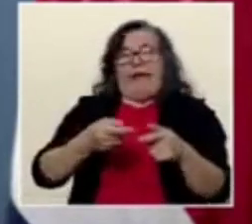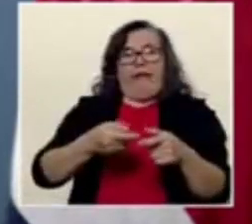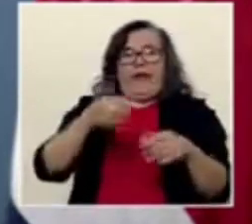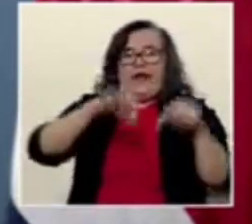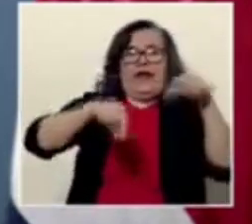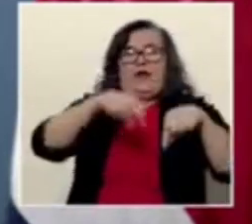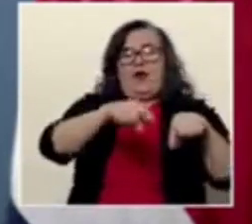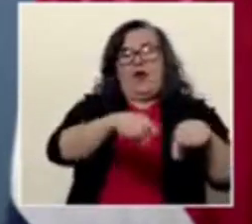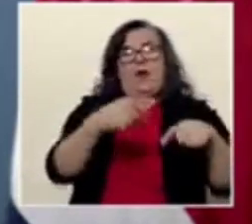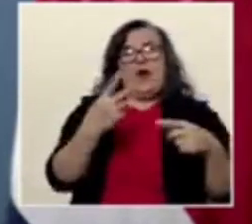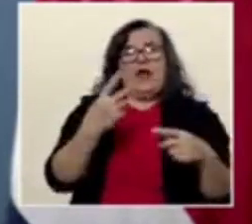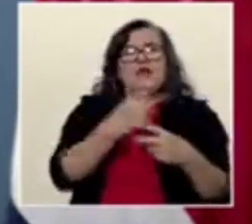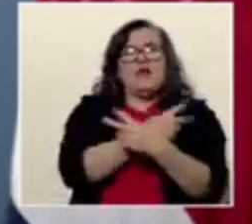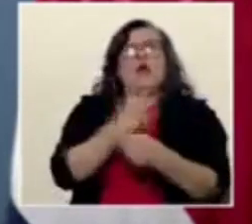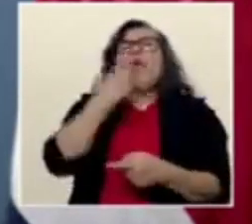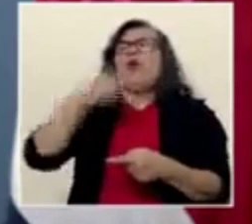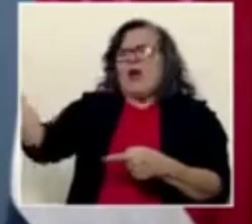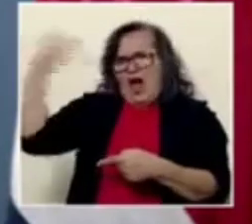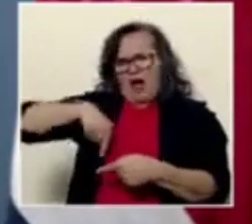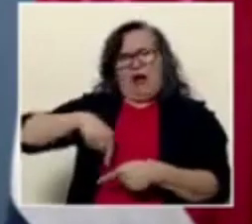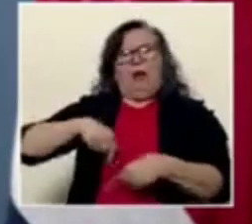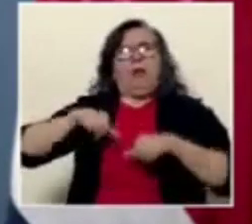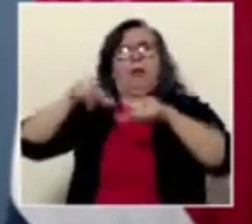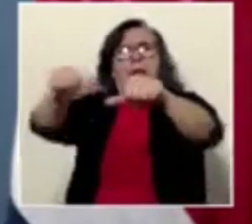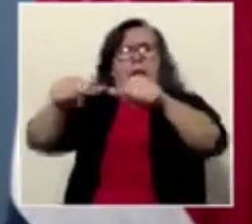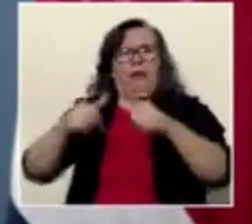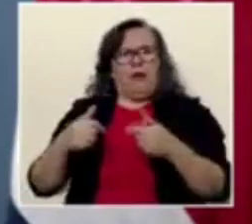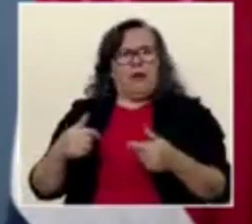porque es dañino, ¿por qué aquí sí lo seguimos echando?